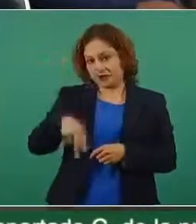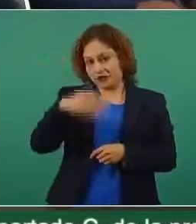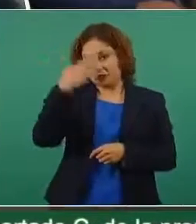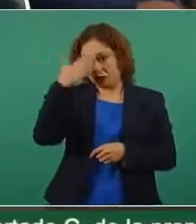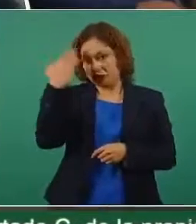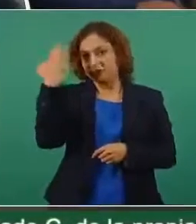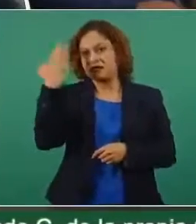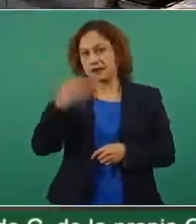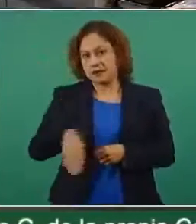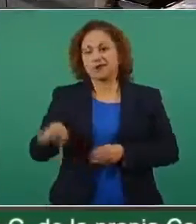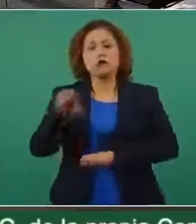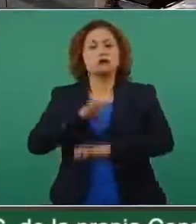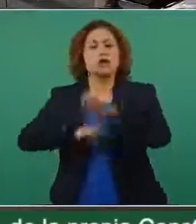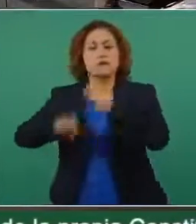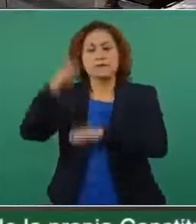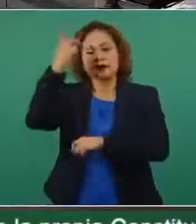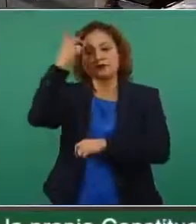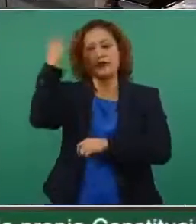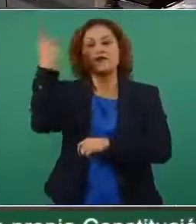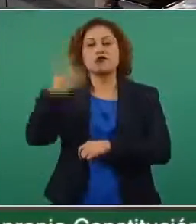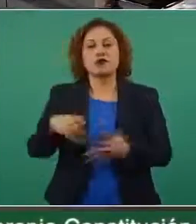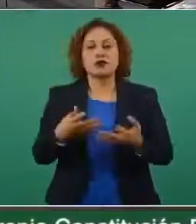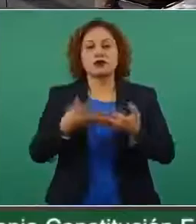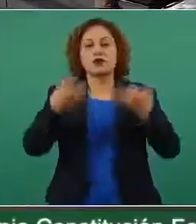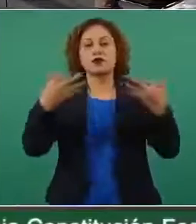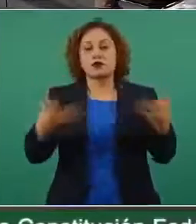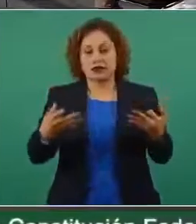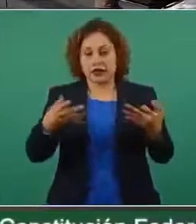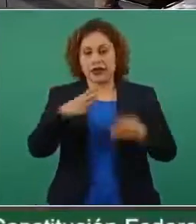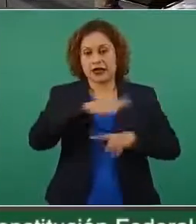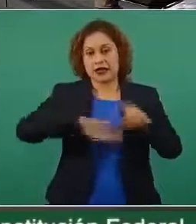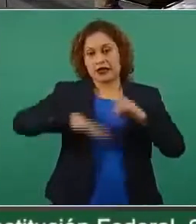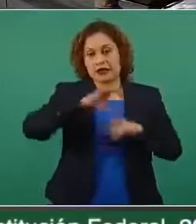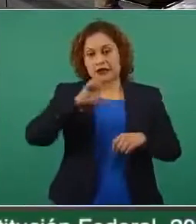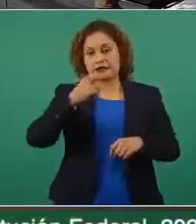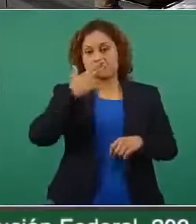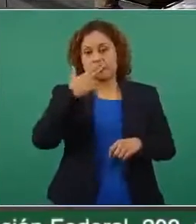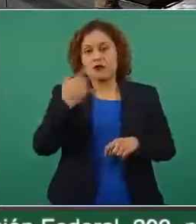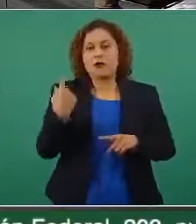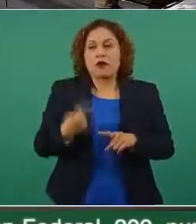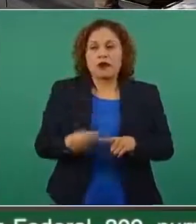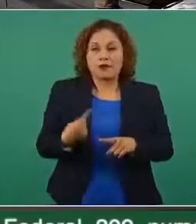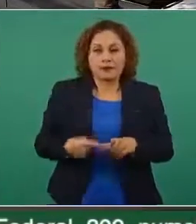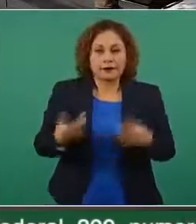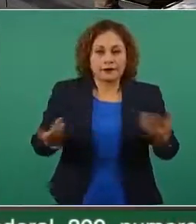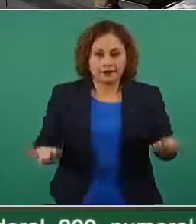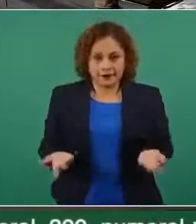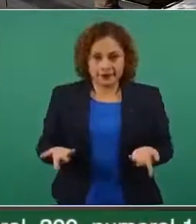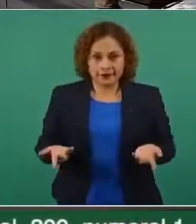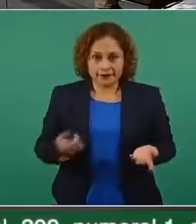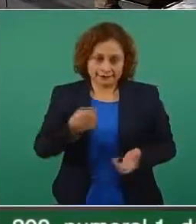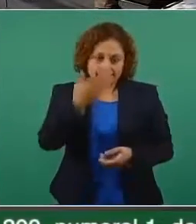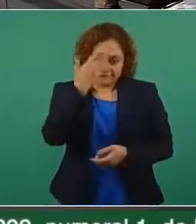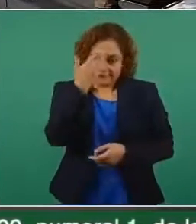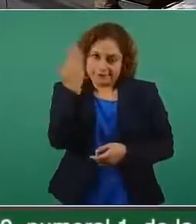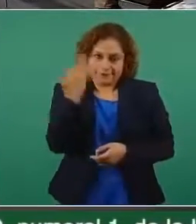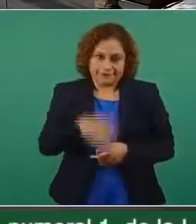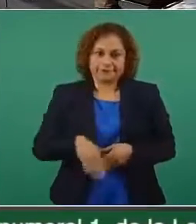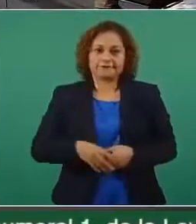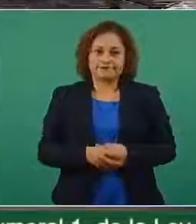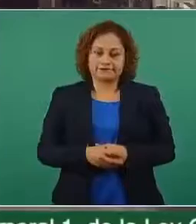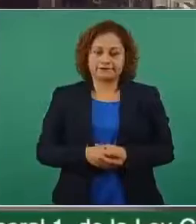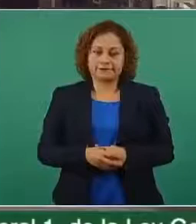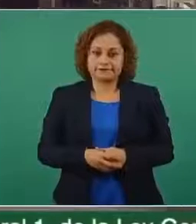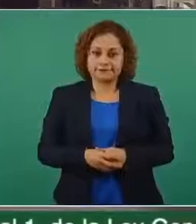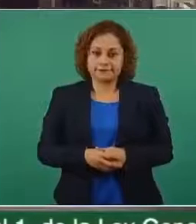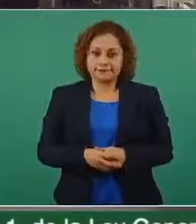quien puede ser el dueño de la tierra de la sierra Tarahumara o sea es como que se sabe esto y estos